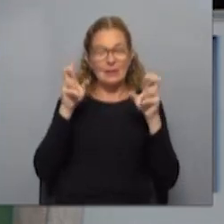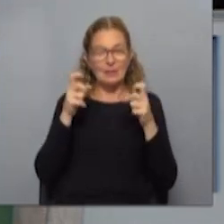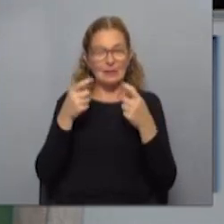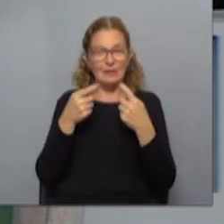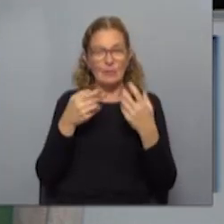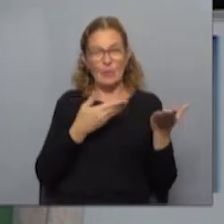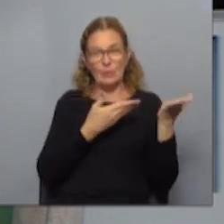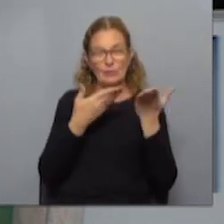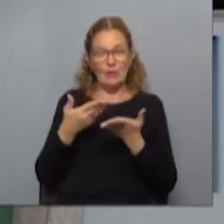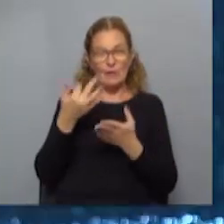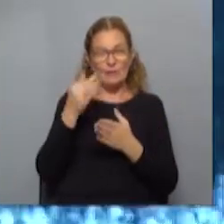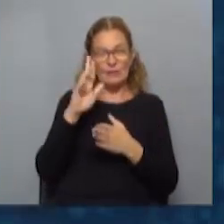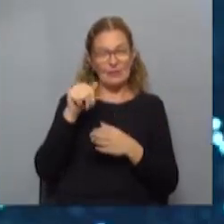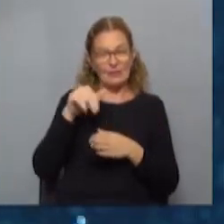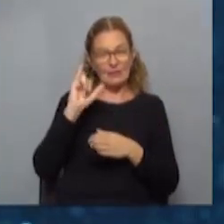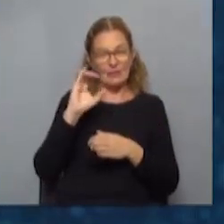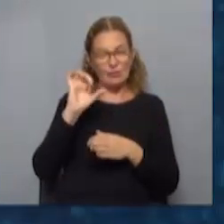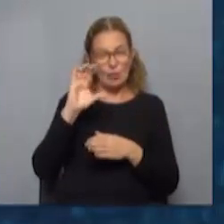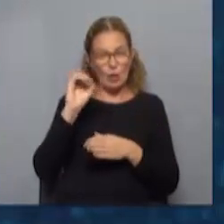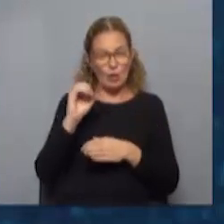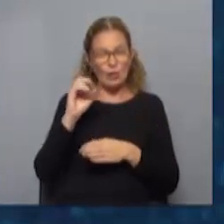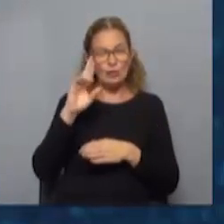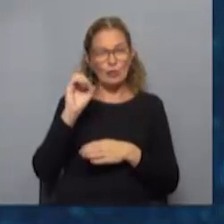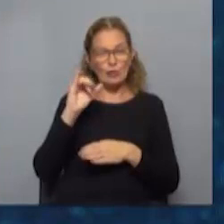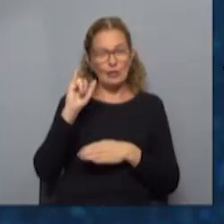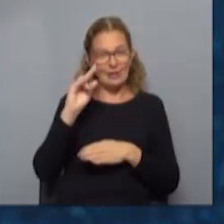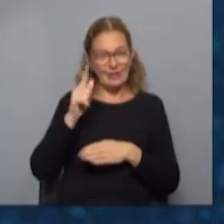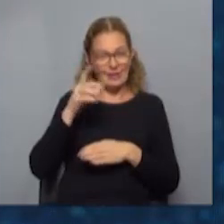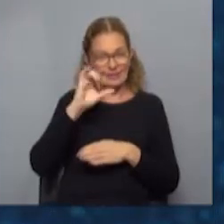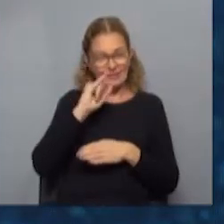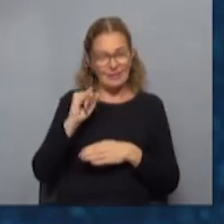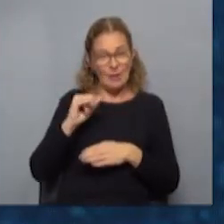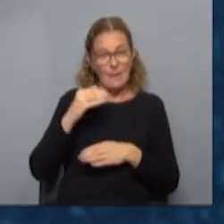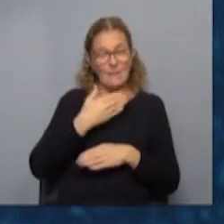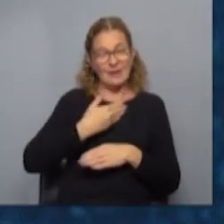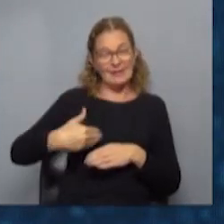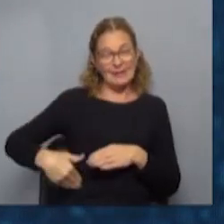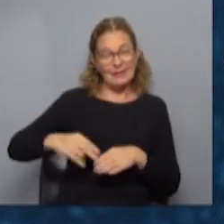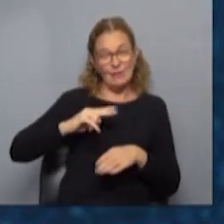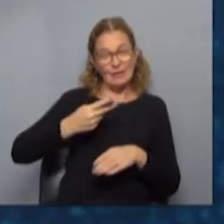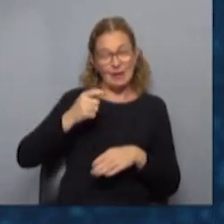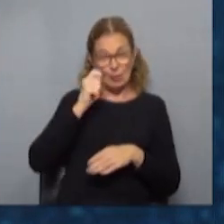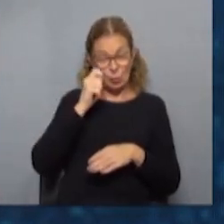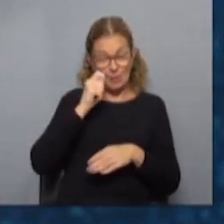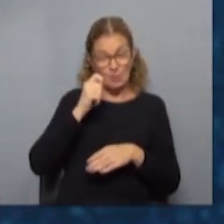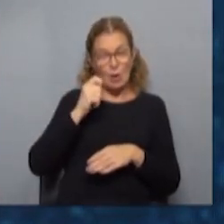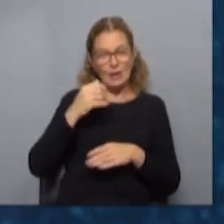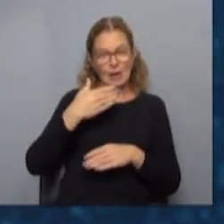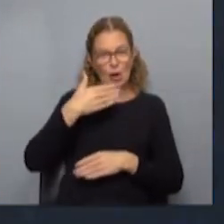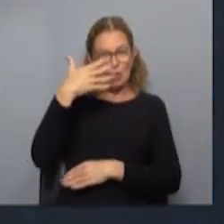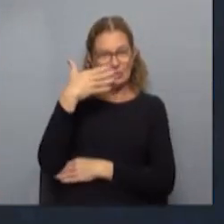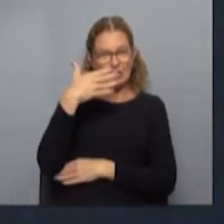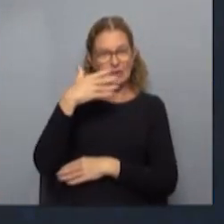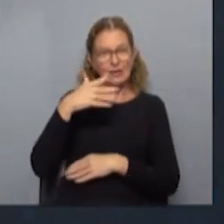a recibir a Francisco Rodríguez, presidente de la Asociación de Hoteles y Restaurantes del Uruguay, vicepresidente de la Cámara Uruguaya de Turismo. Y también a